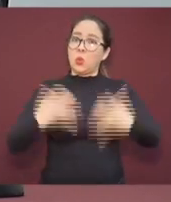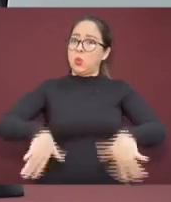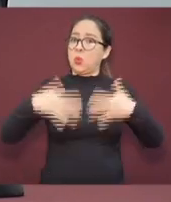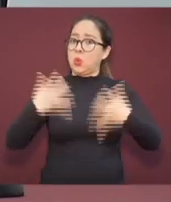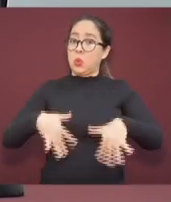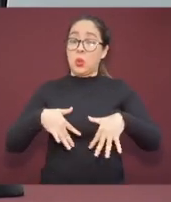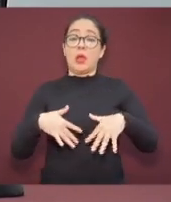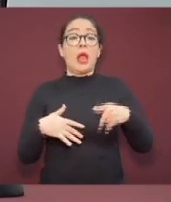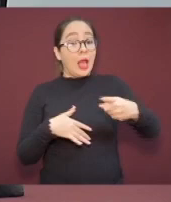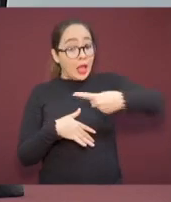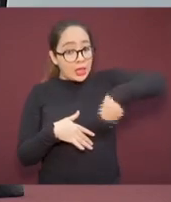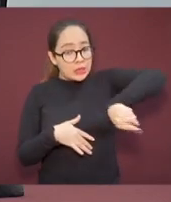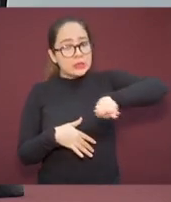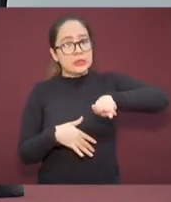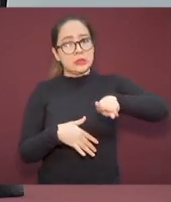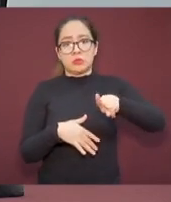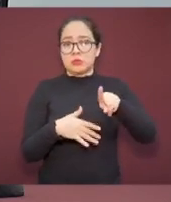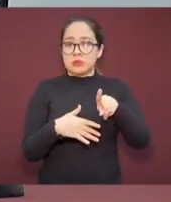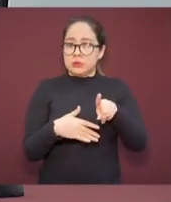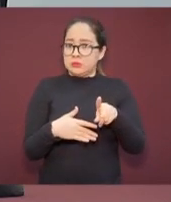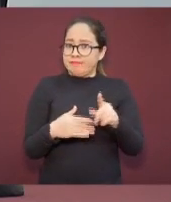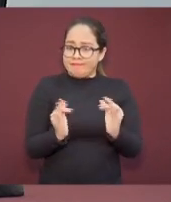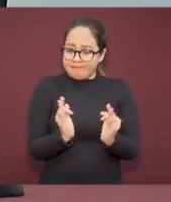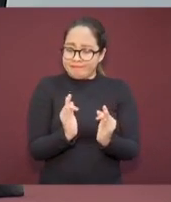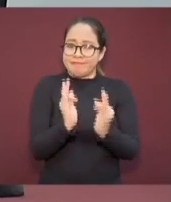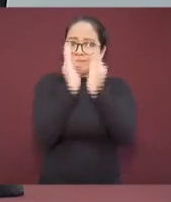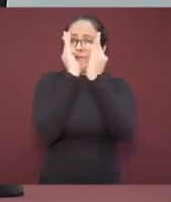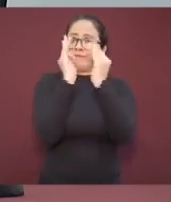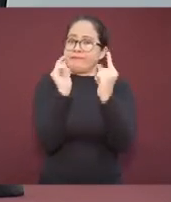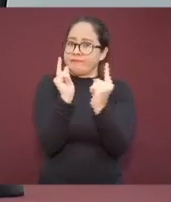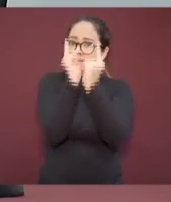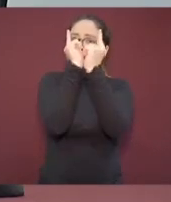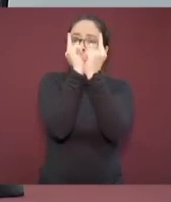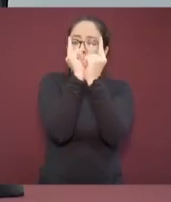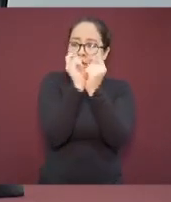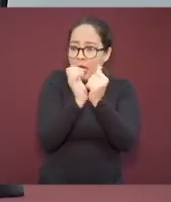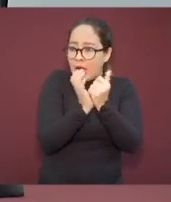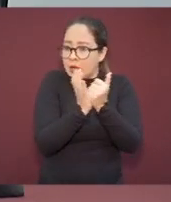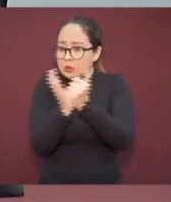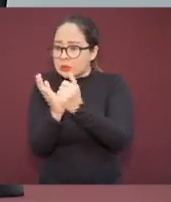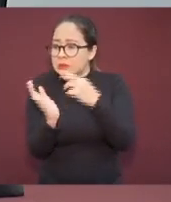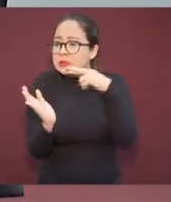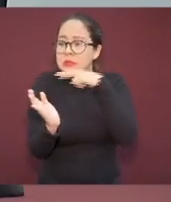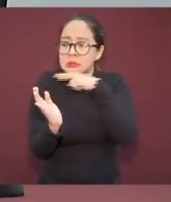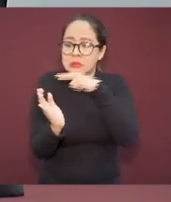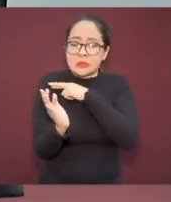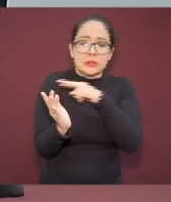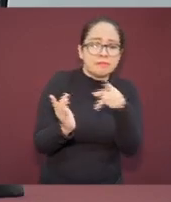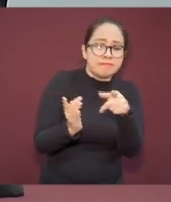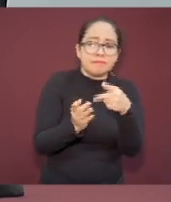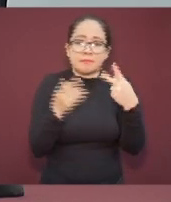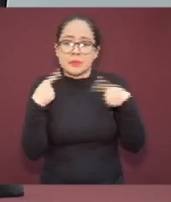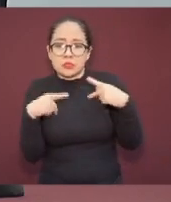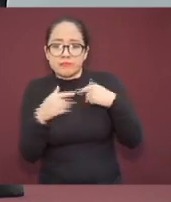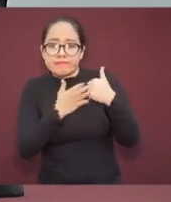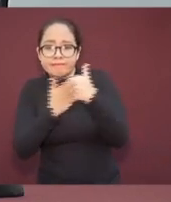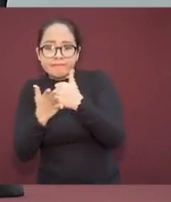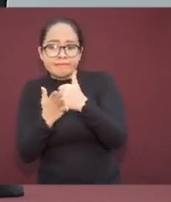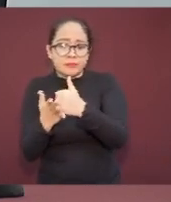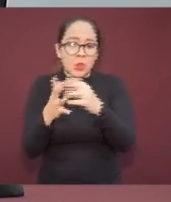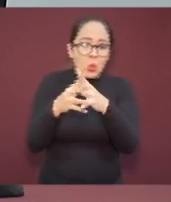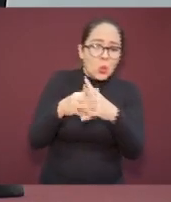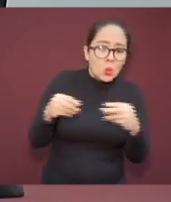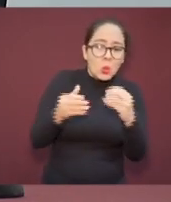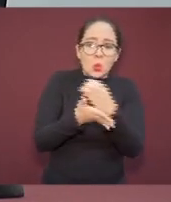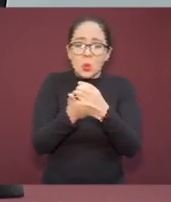ellos quienes están de manera directa en la primera línea de la batalla contra este virus, asistiendo a nuestro pueblo, asistiendo